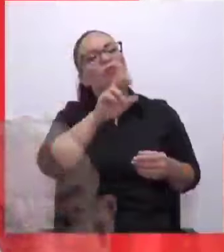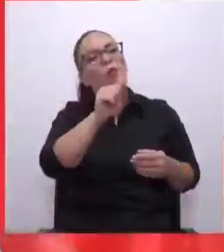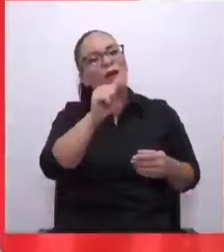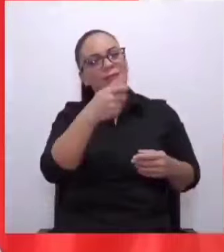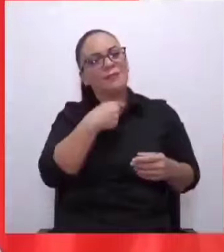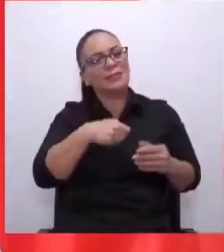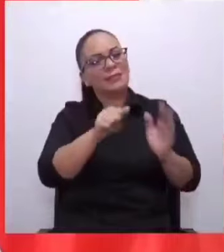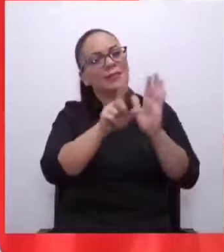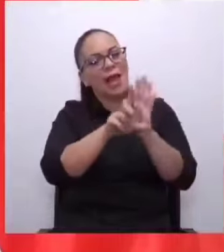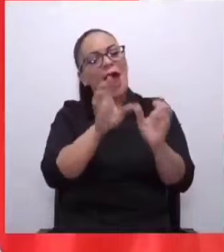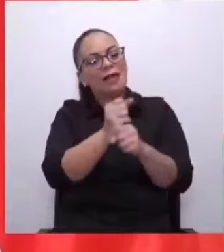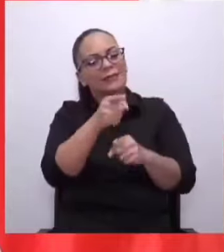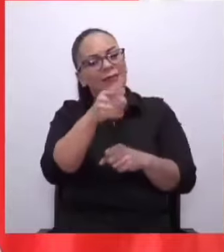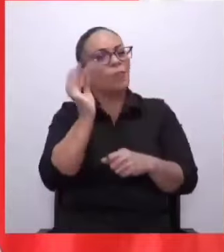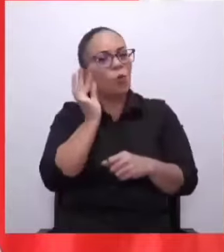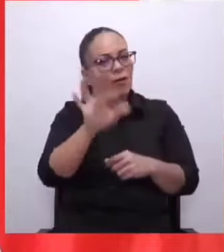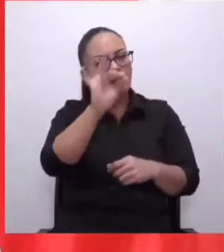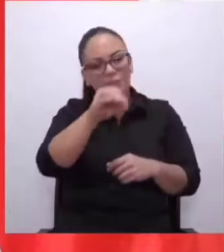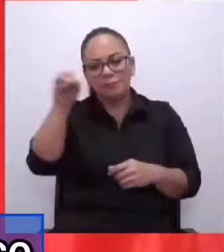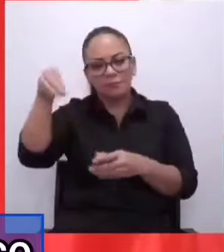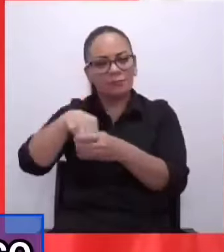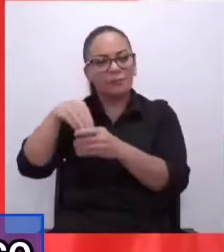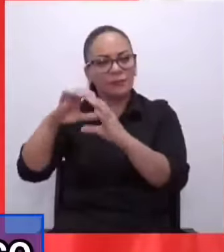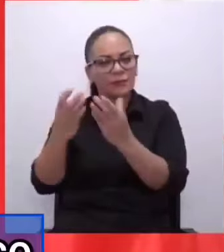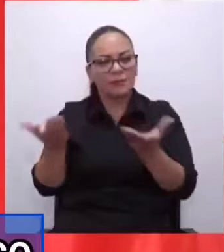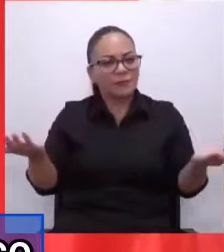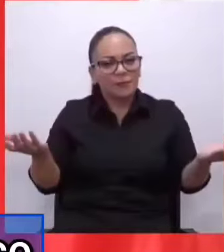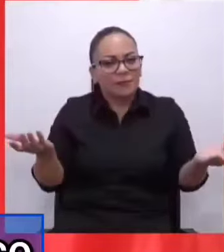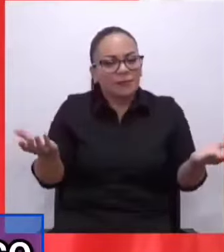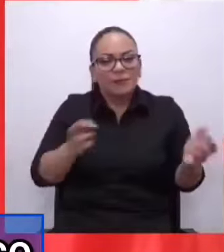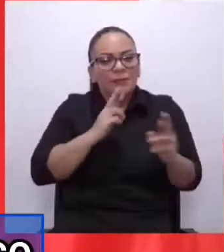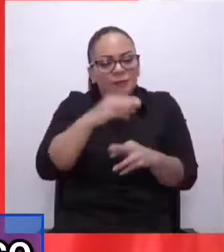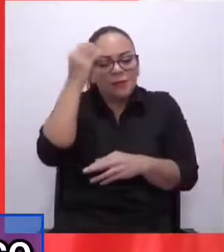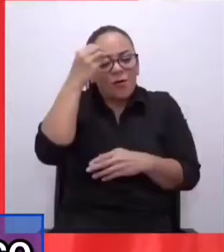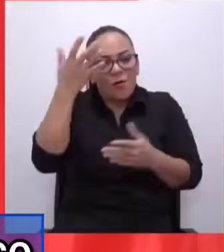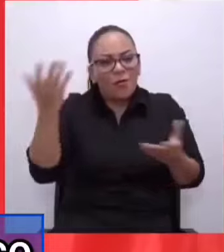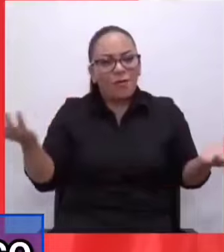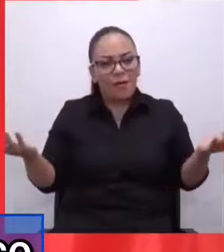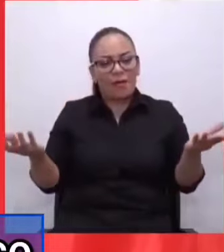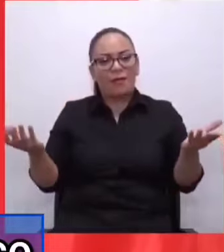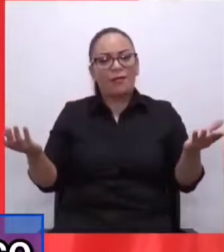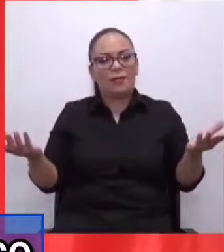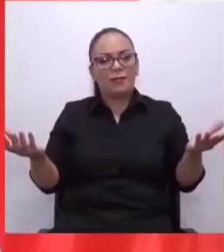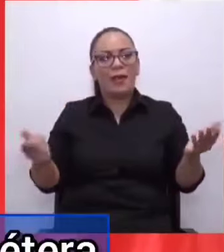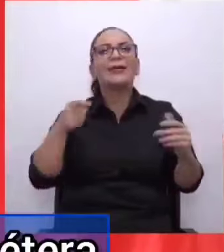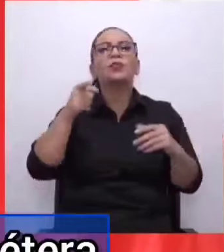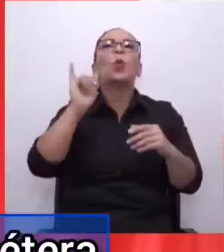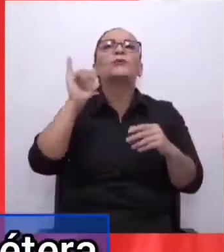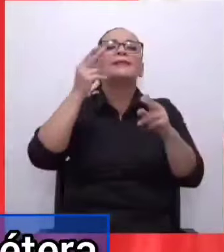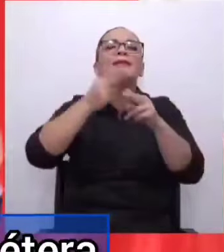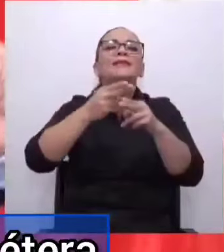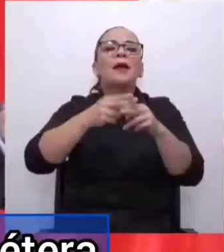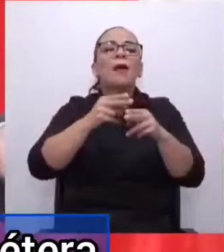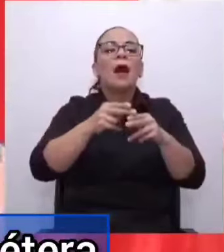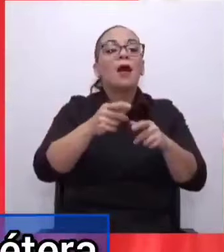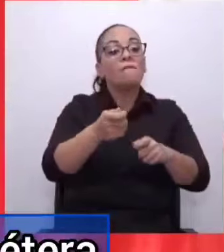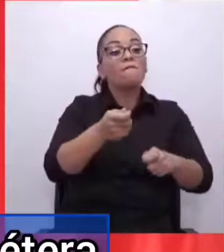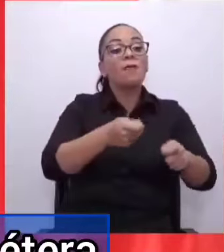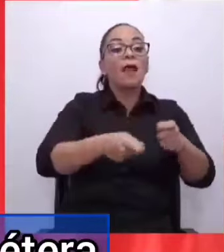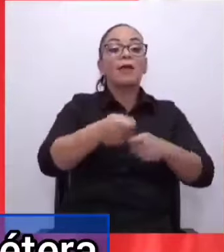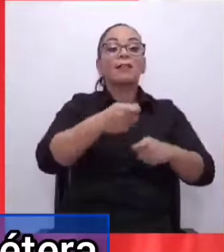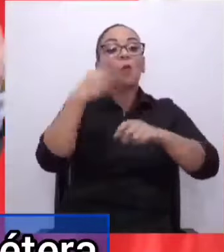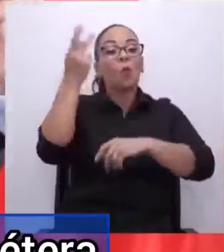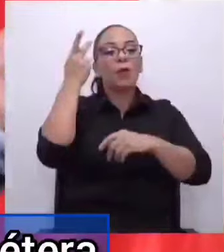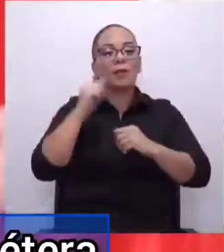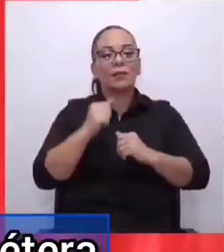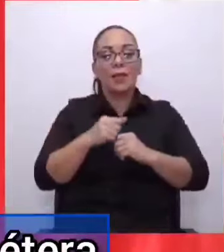Yo creo que la respuesta es obvia. Eso es lo que se llama regateo político, vos me das, yo te quito, yo te